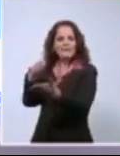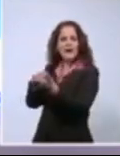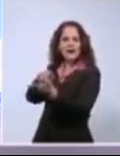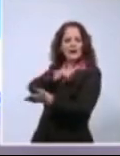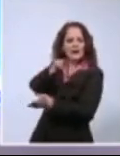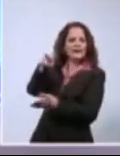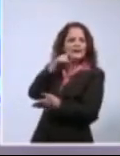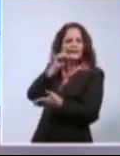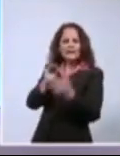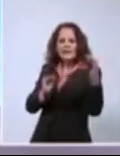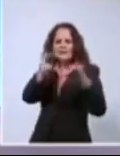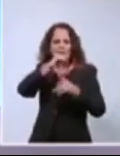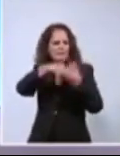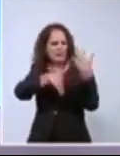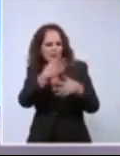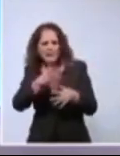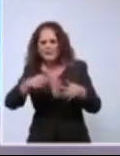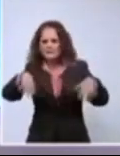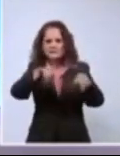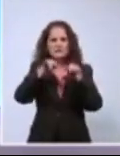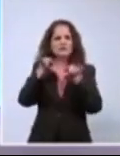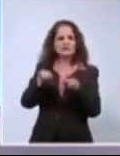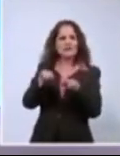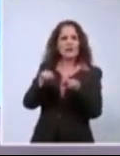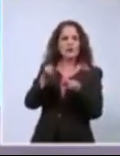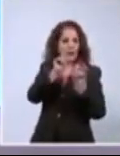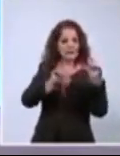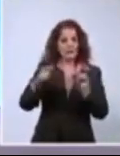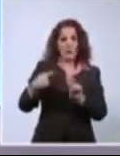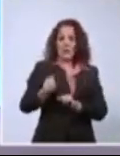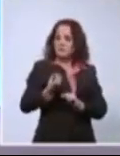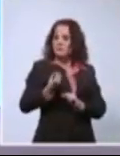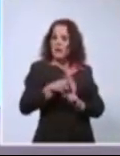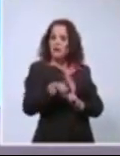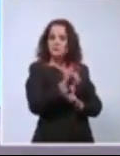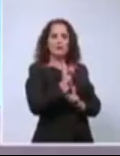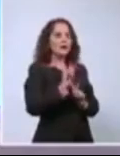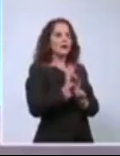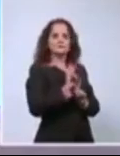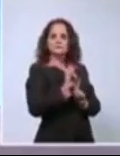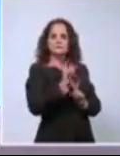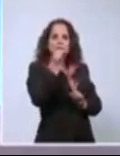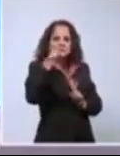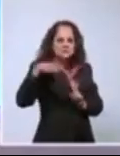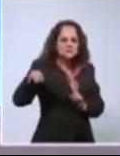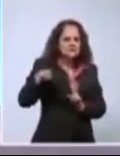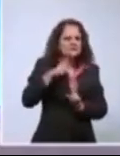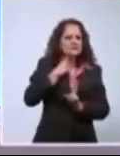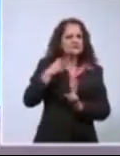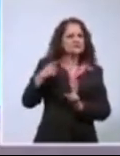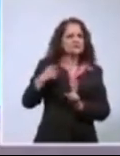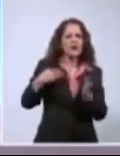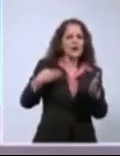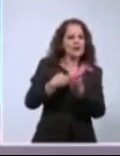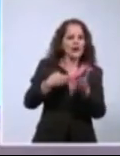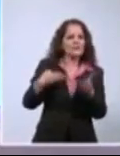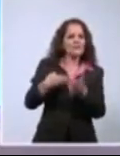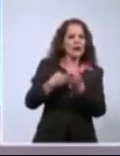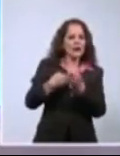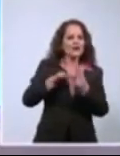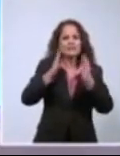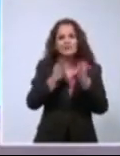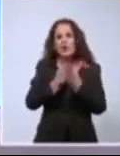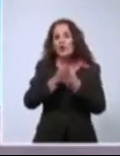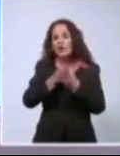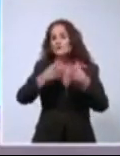desviarnos a usted, a mí, de la batalla diaria con los problemas de cada día, entorpecer a este país en ese